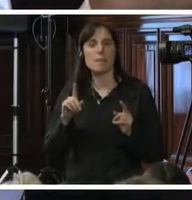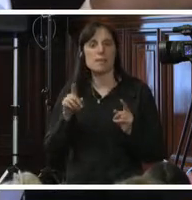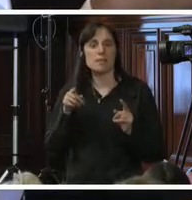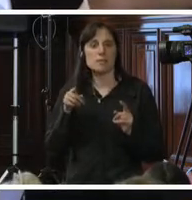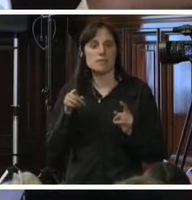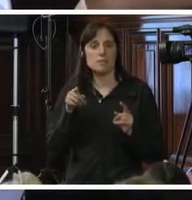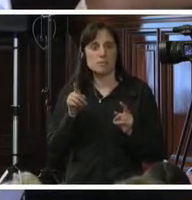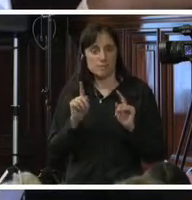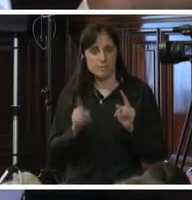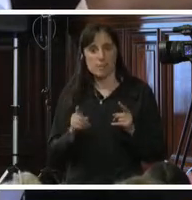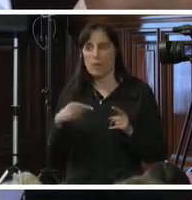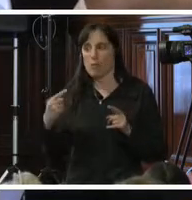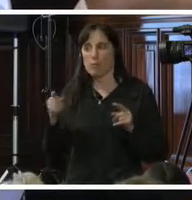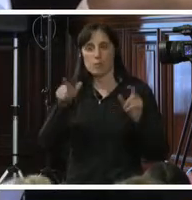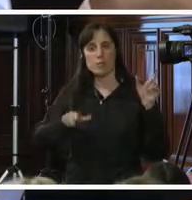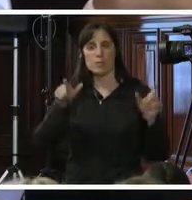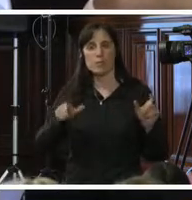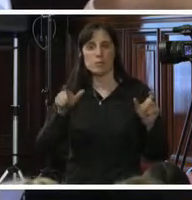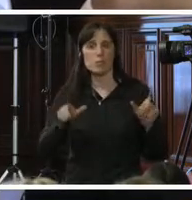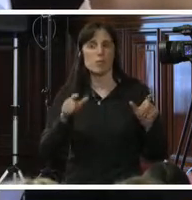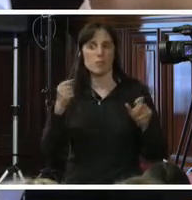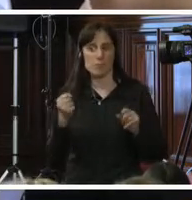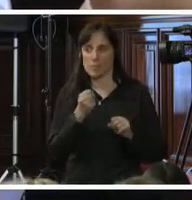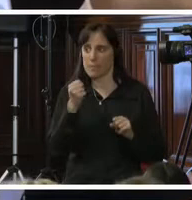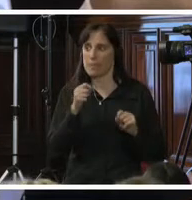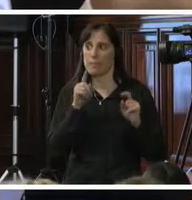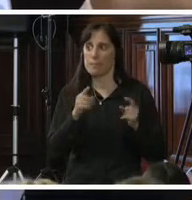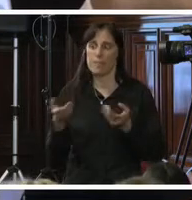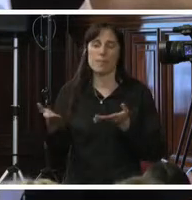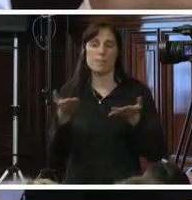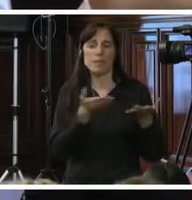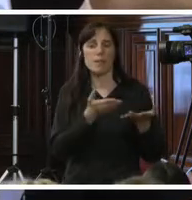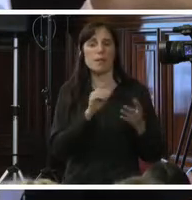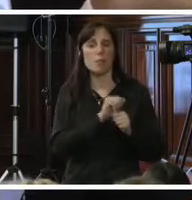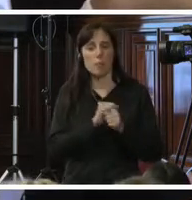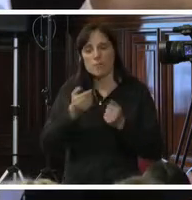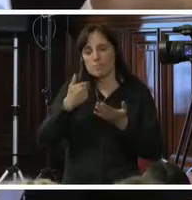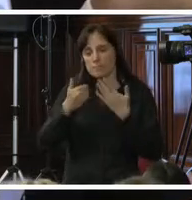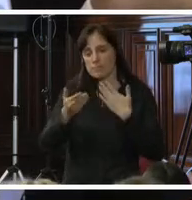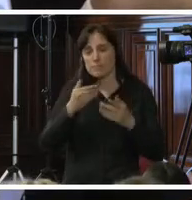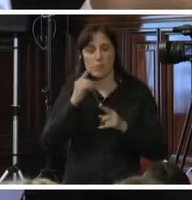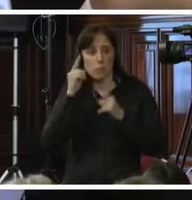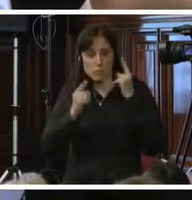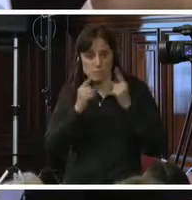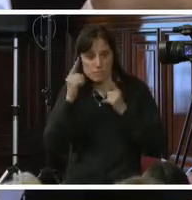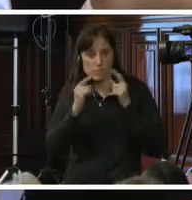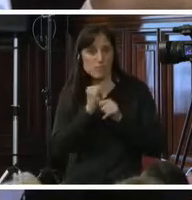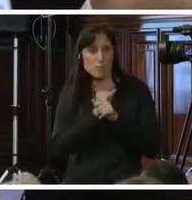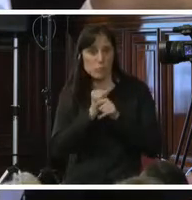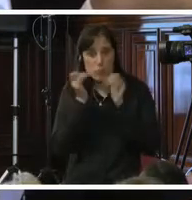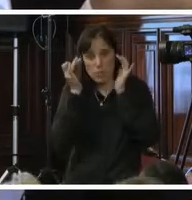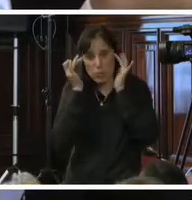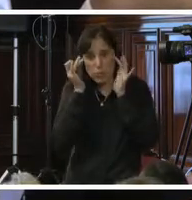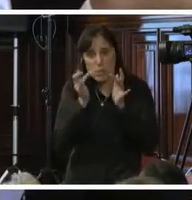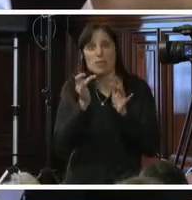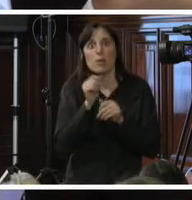interlocutar con todos los actores claves en la lucha contra la trata de personas, invitamos a fortalecer el diálogo con la Academia, la cual juega un rol central en